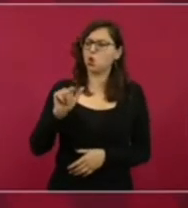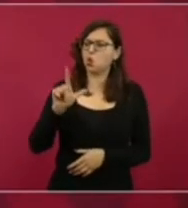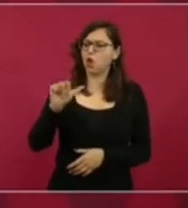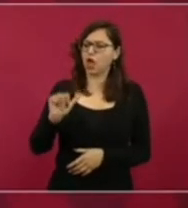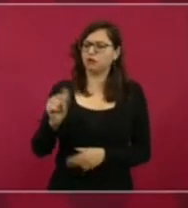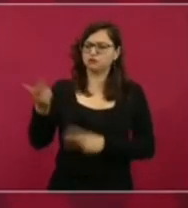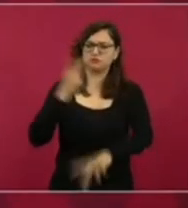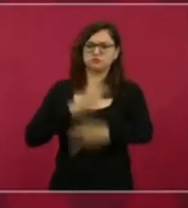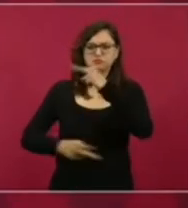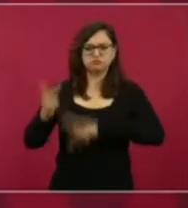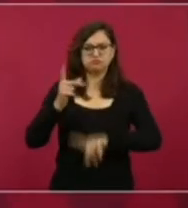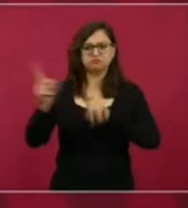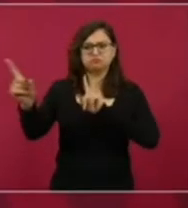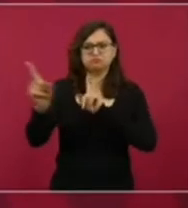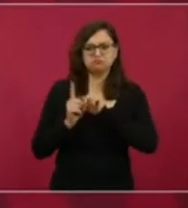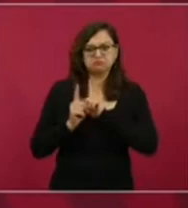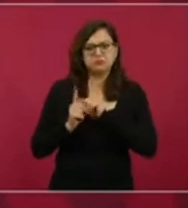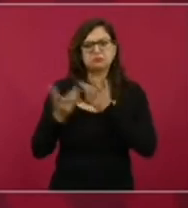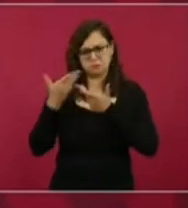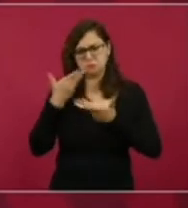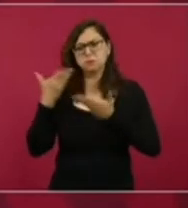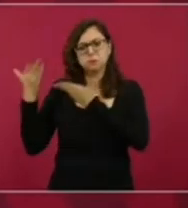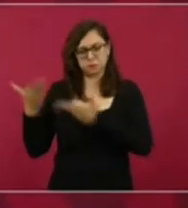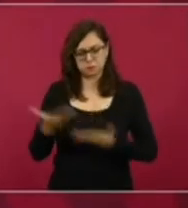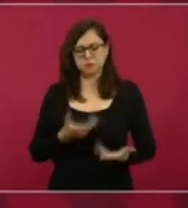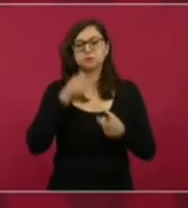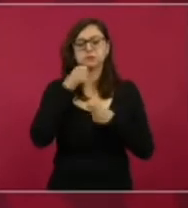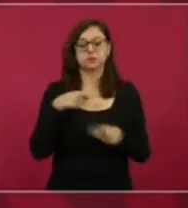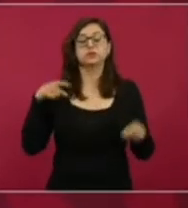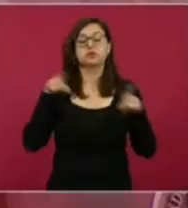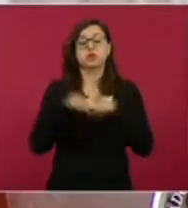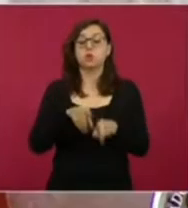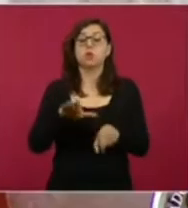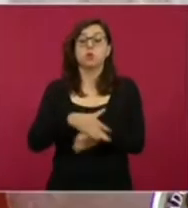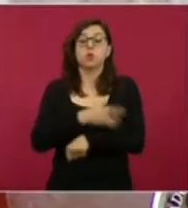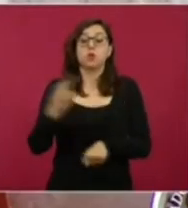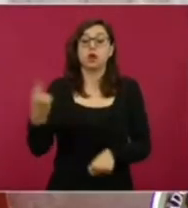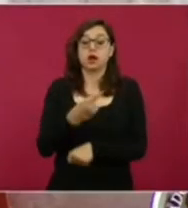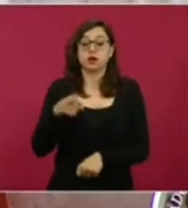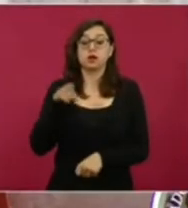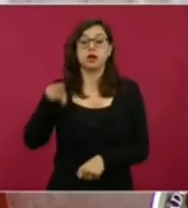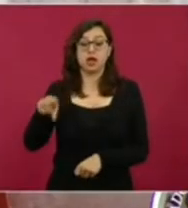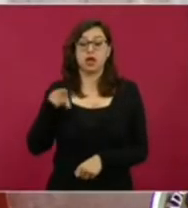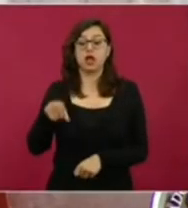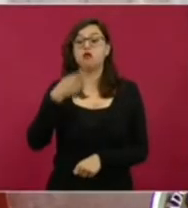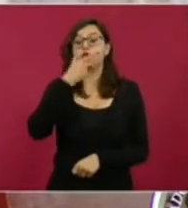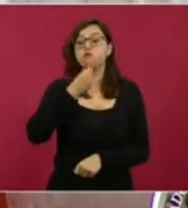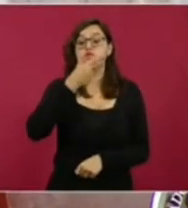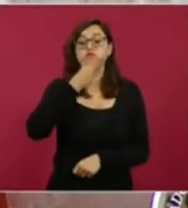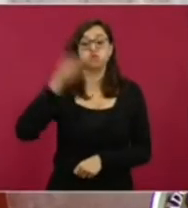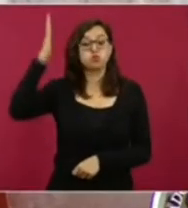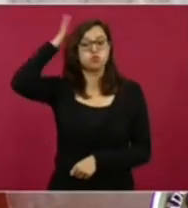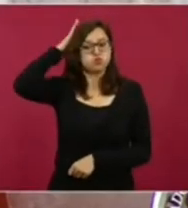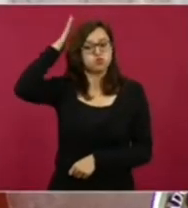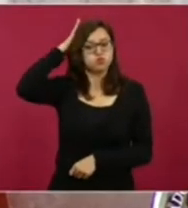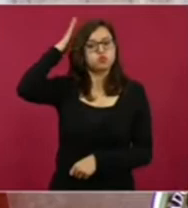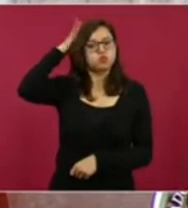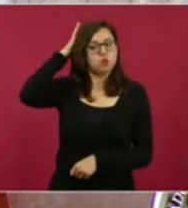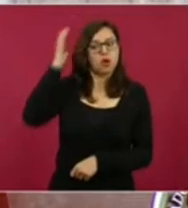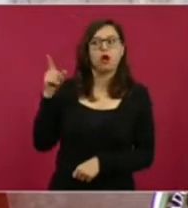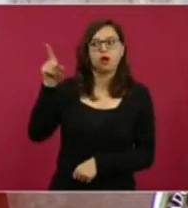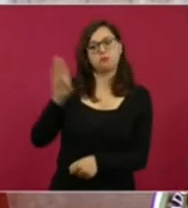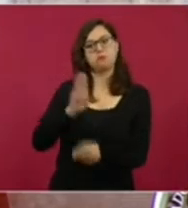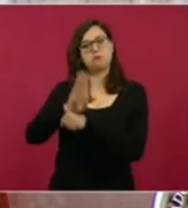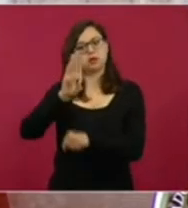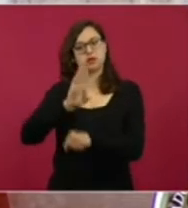un dirigente reconocido, muy importante, en Brasil,